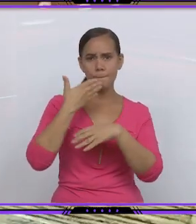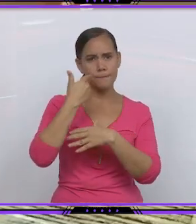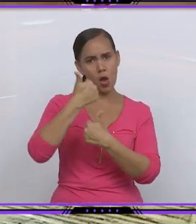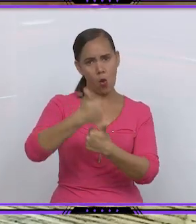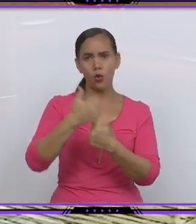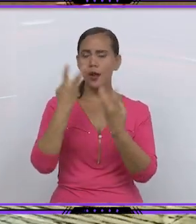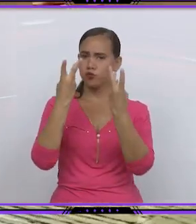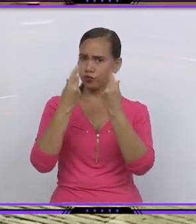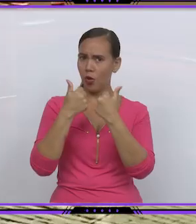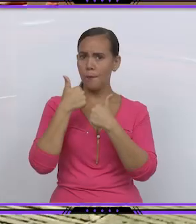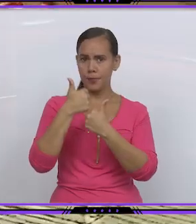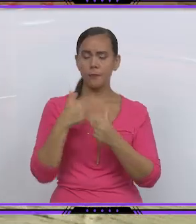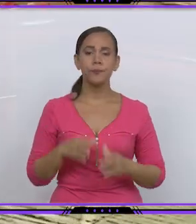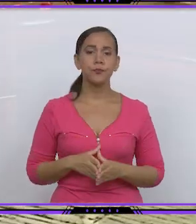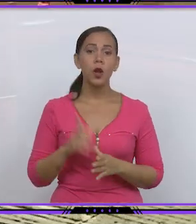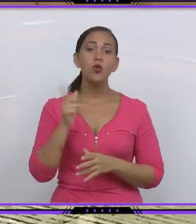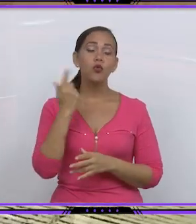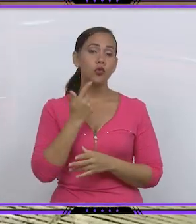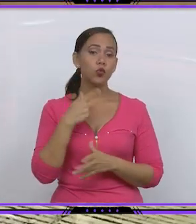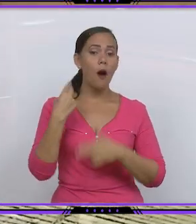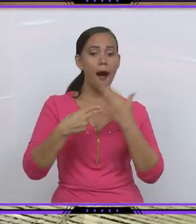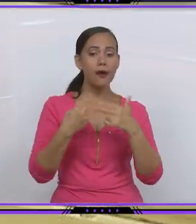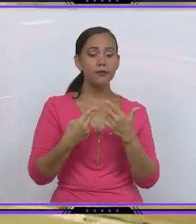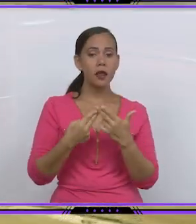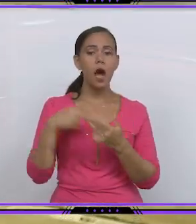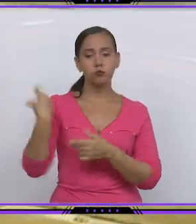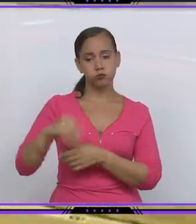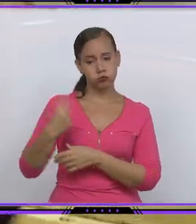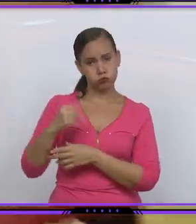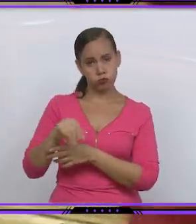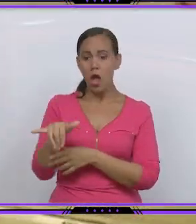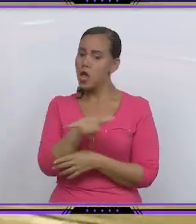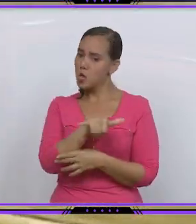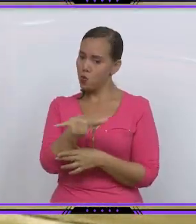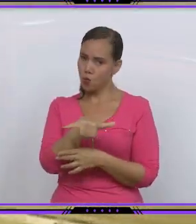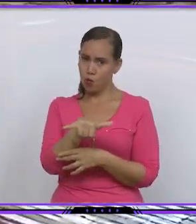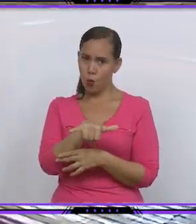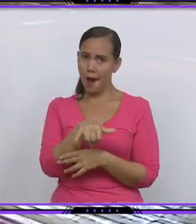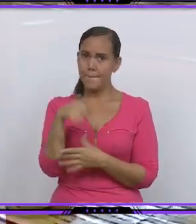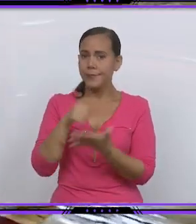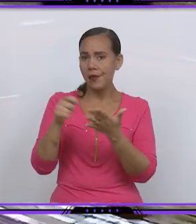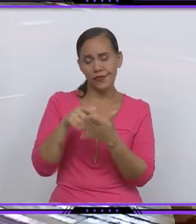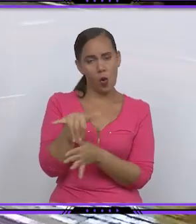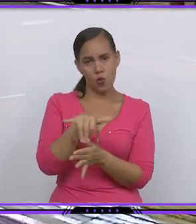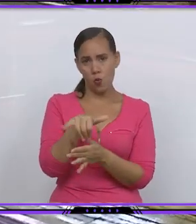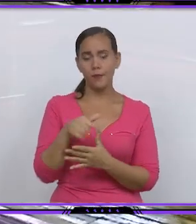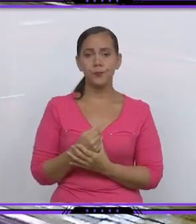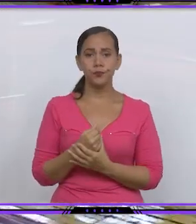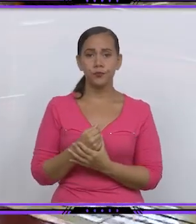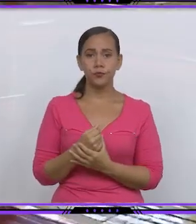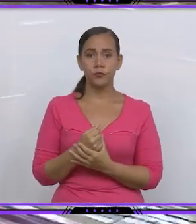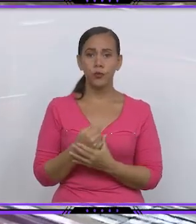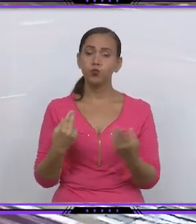positivos. Lo que nosotros queremos es hacer las cosas como estamos haciéndolas en los entrenamientos y que nos salga todo como estamos planificando. Un juego rápido y agresivo,